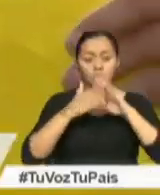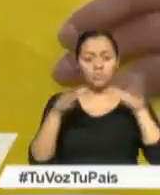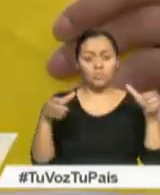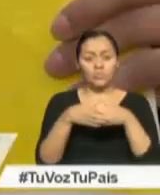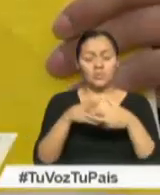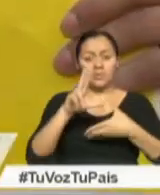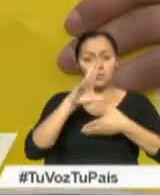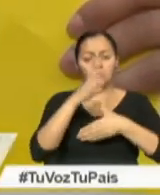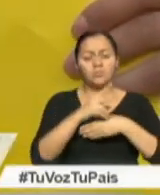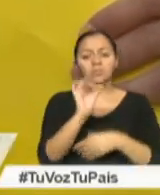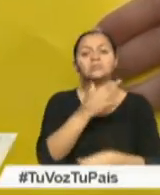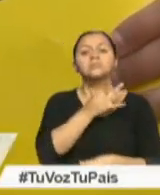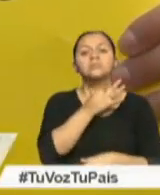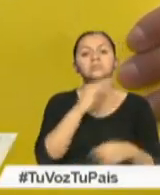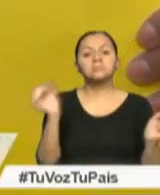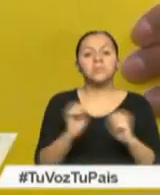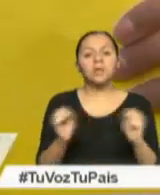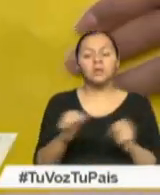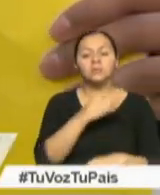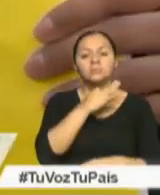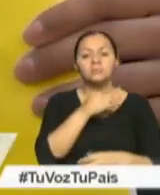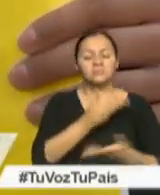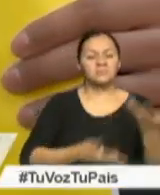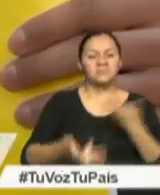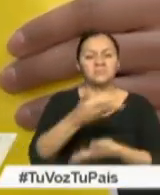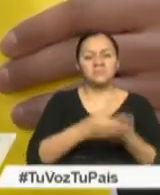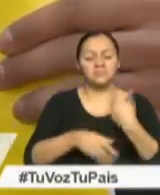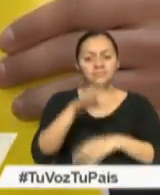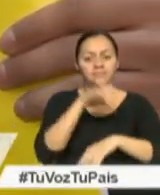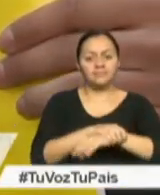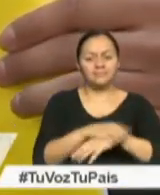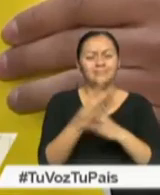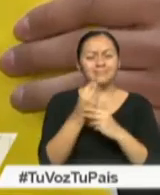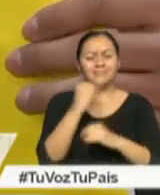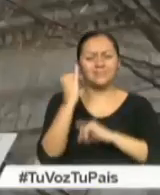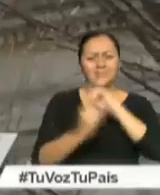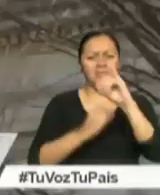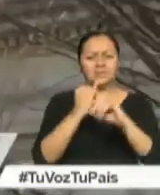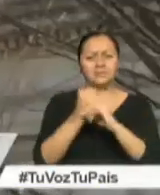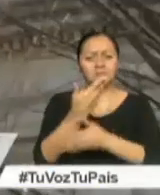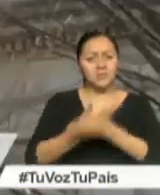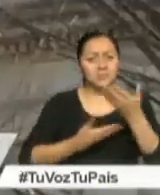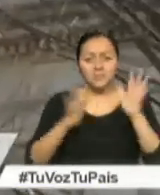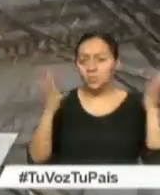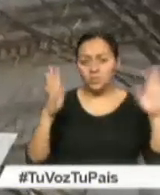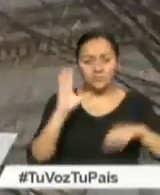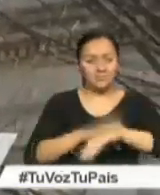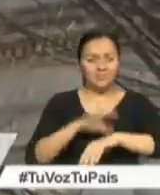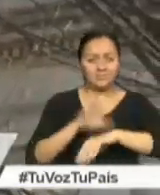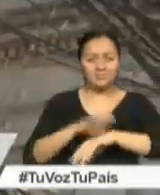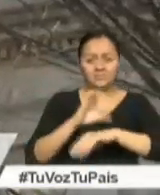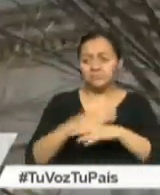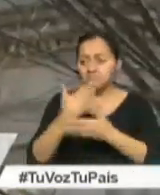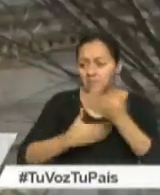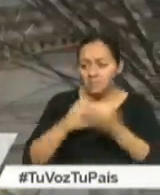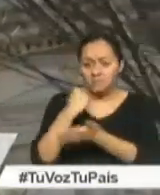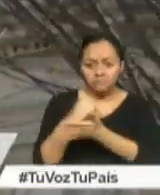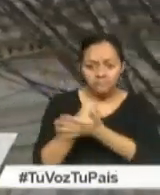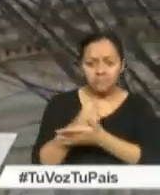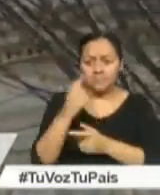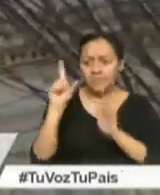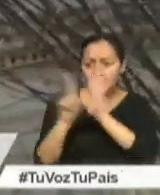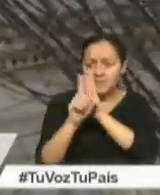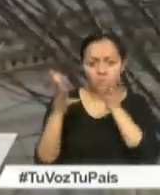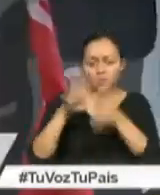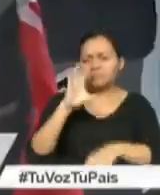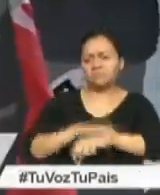latinos Siente un gran temor Por las redadas Que han provocado la detención De cientos de extranjeros Sin papeles Según el Pew Research Center Cerca